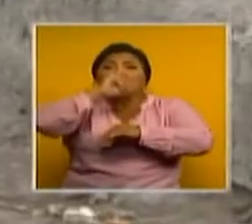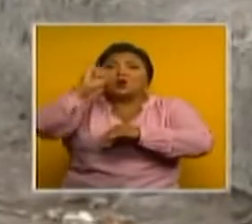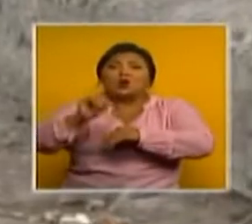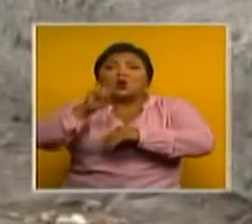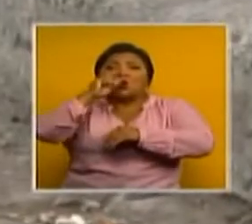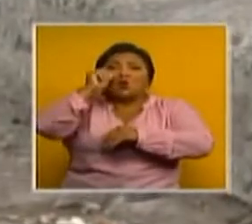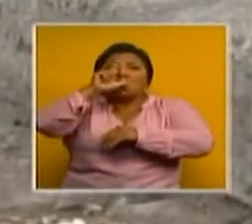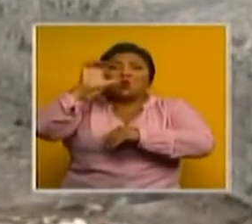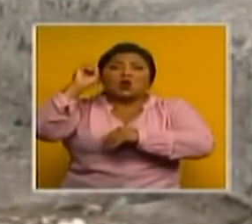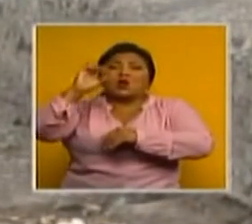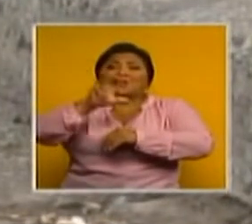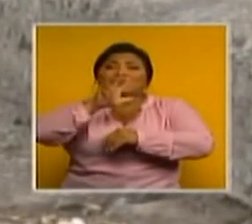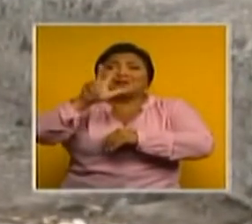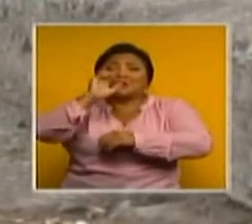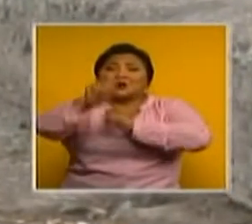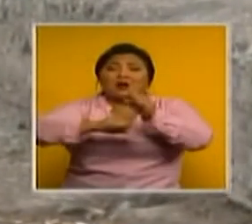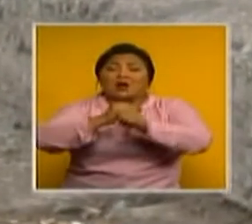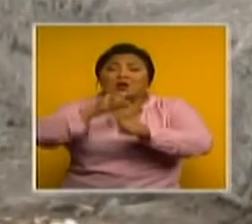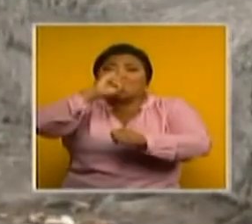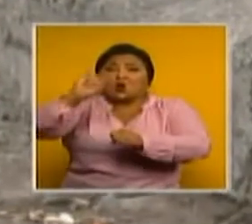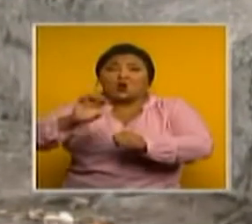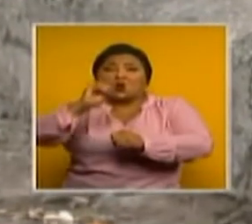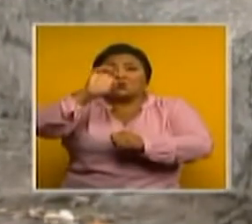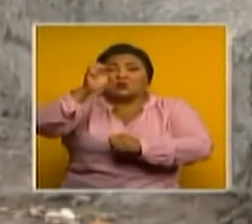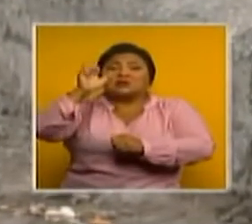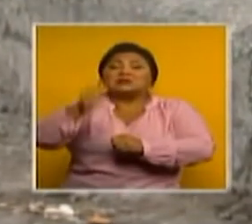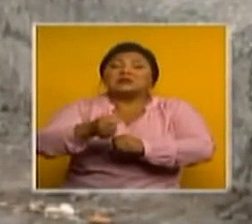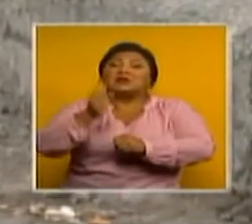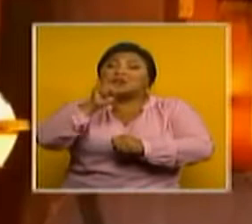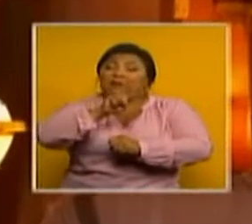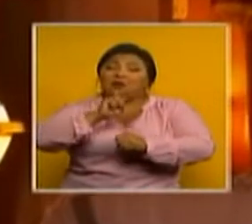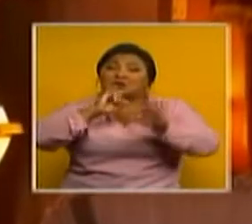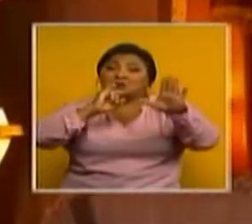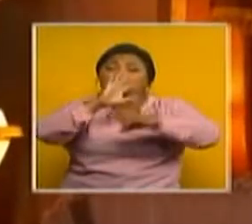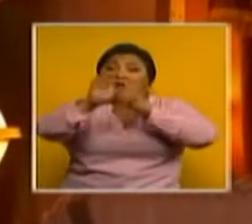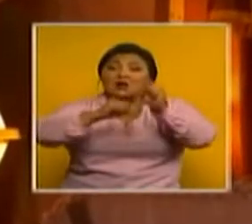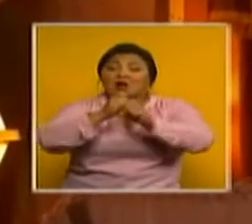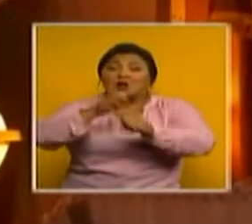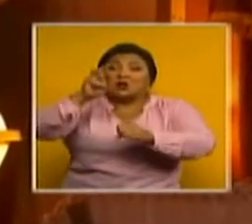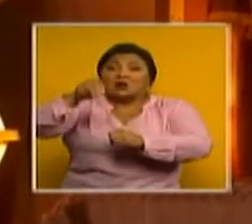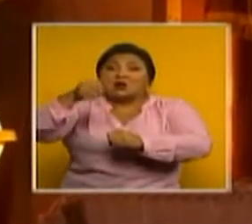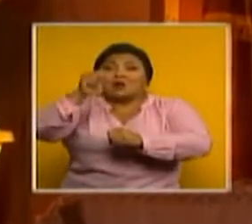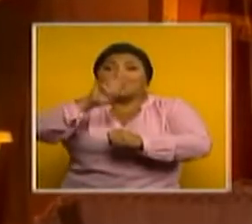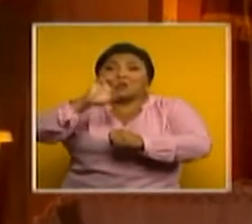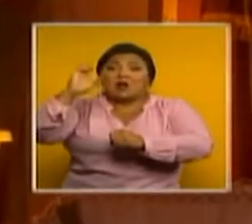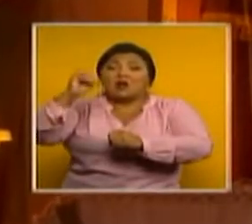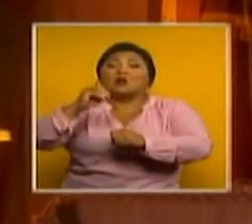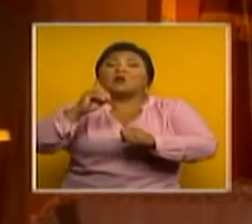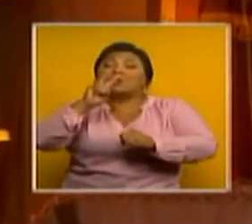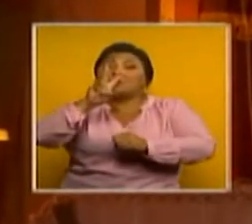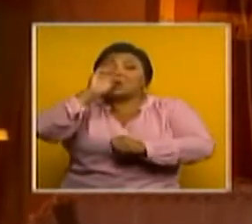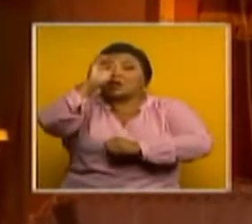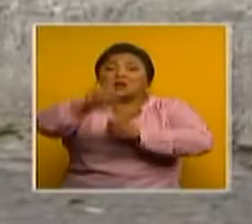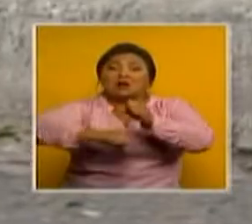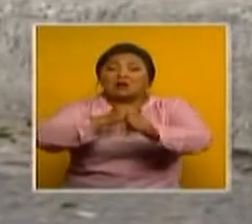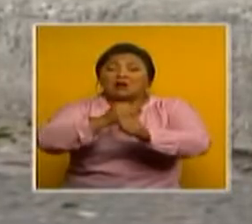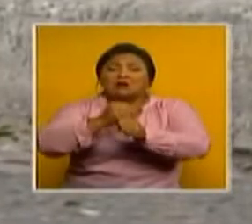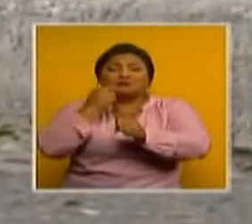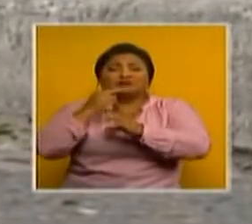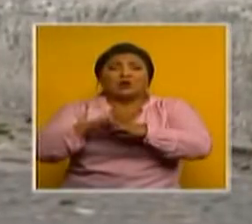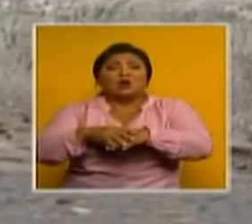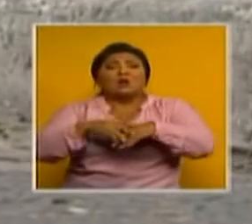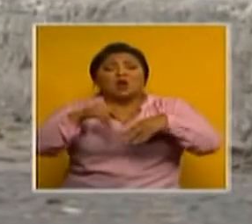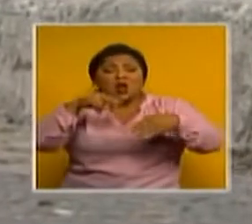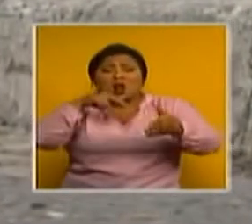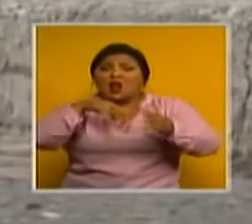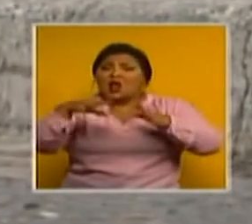Leiton, de 33 años, José Damina Alfonso Castellano, de 26, y Marco Antonio Zúñiga Vega, de 20. Caían avaliados en esta